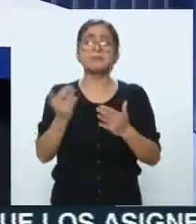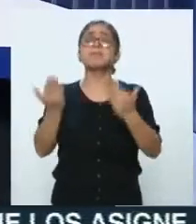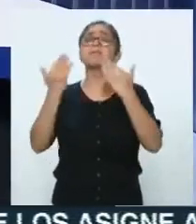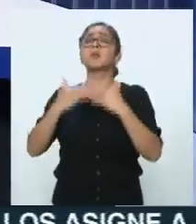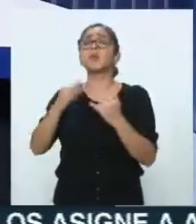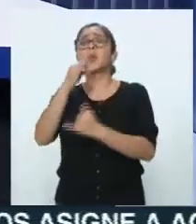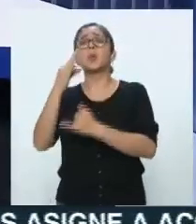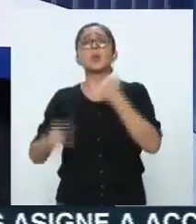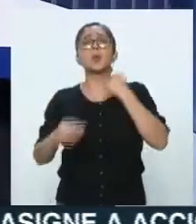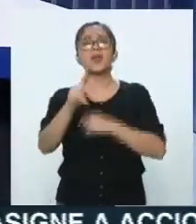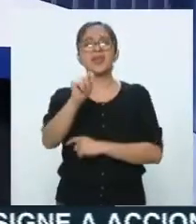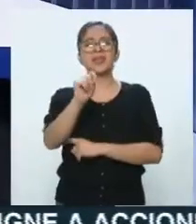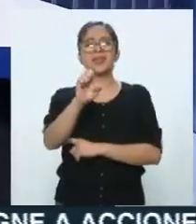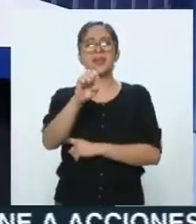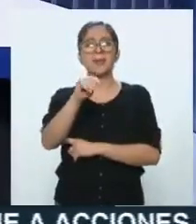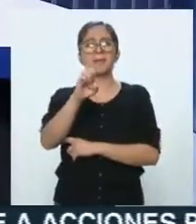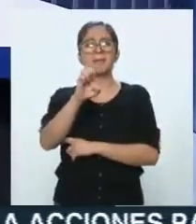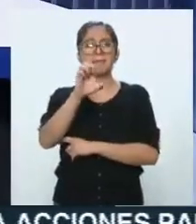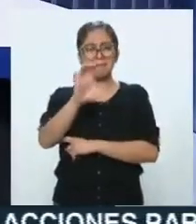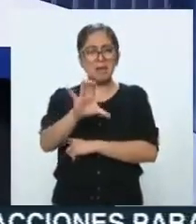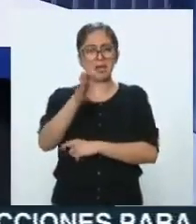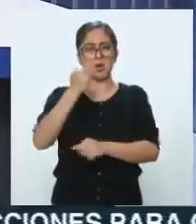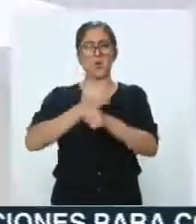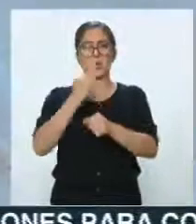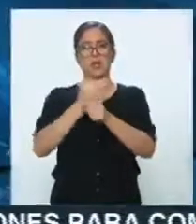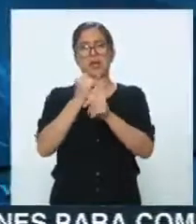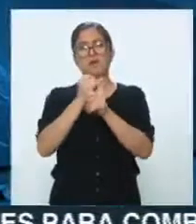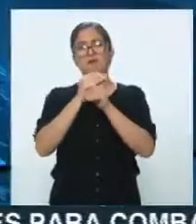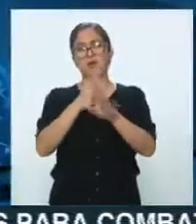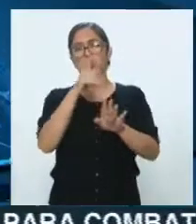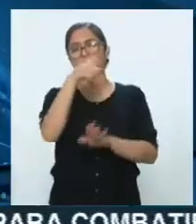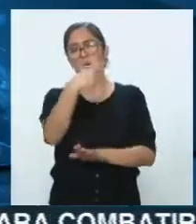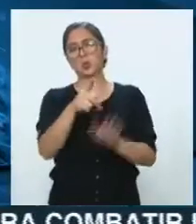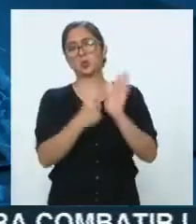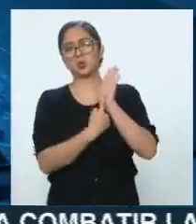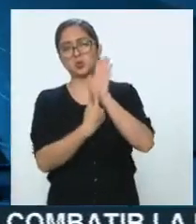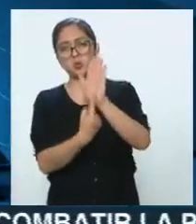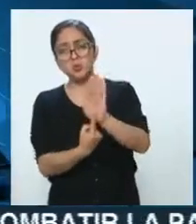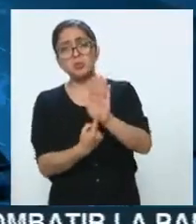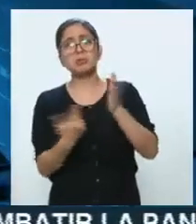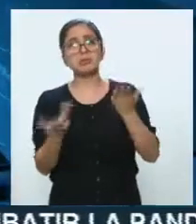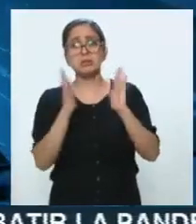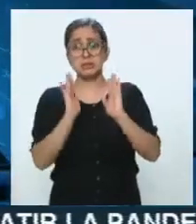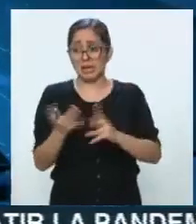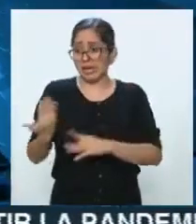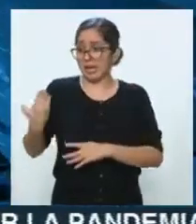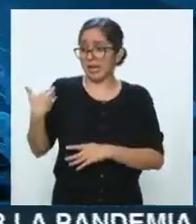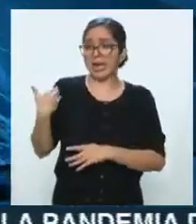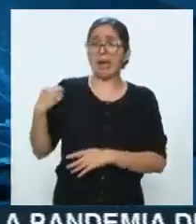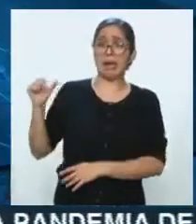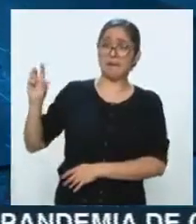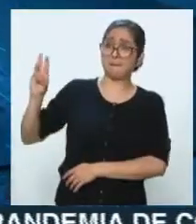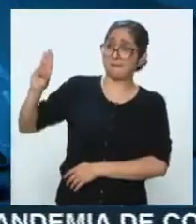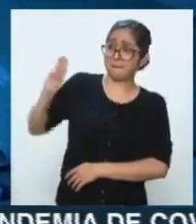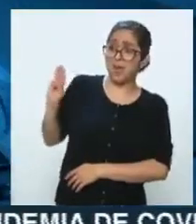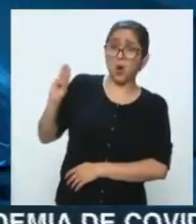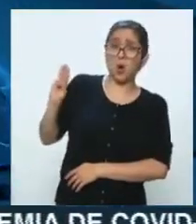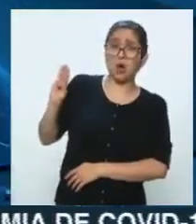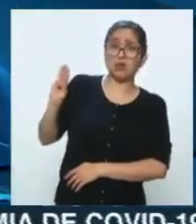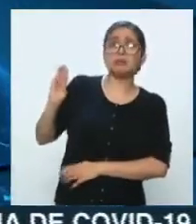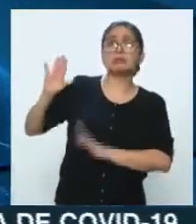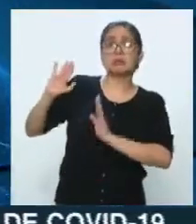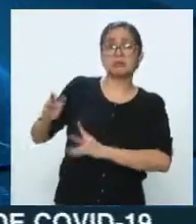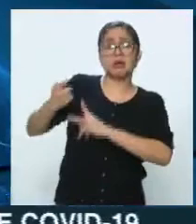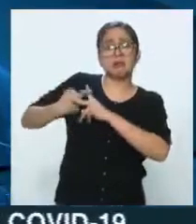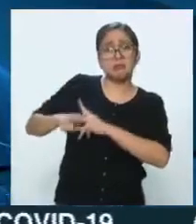trataste en el material que nos acabas de presentar. Y bueno, se entra en vigor el T-MEC el día de antier y el presidente de la